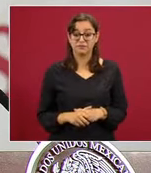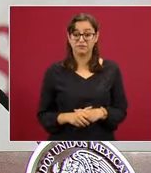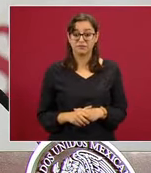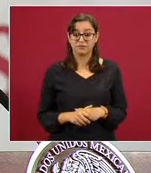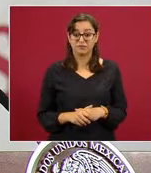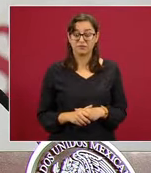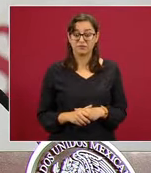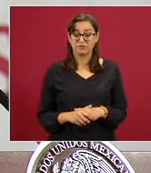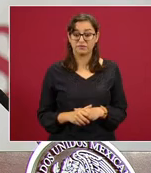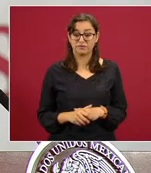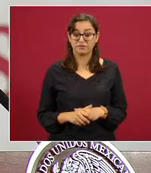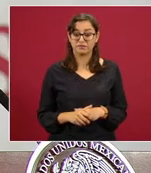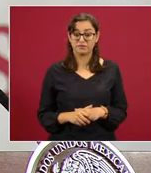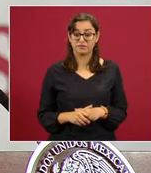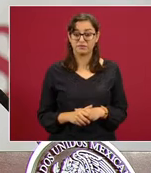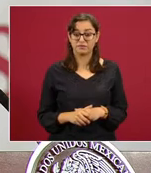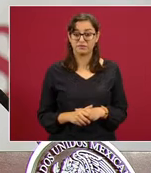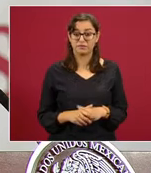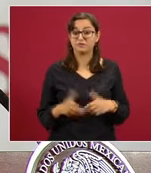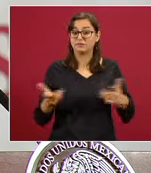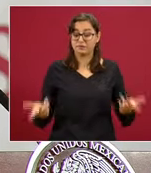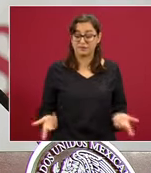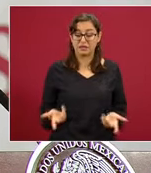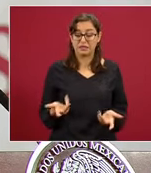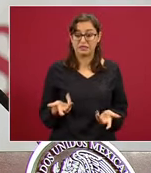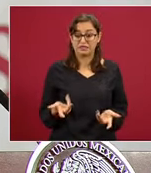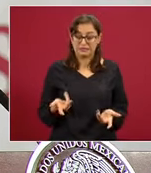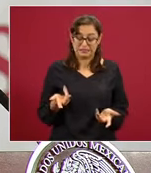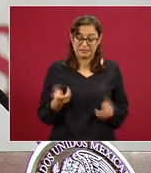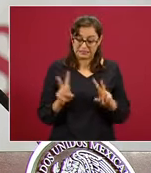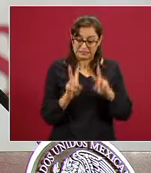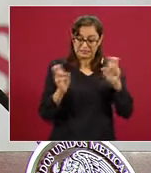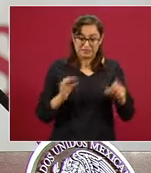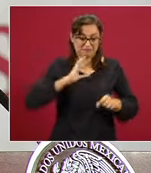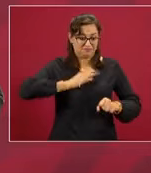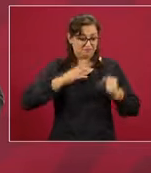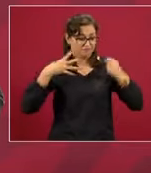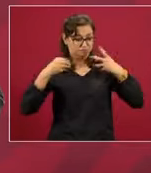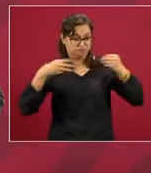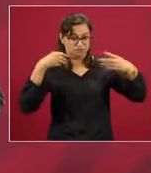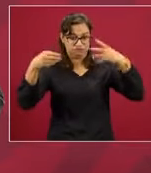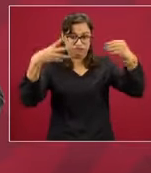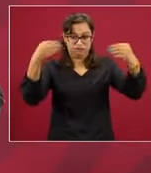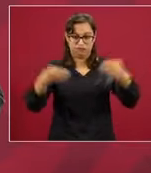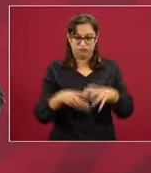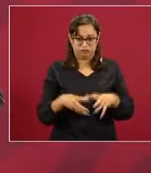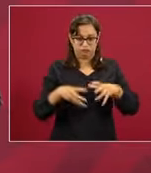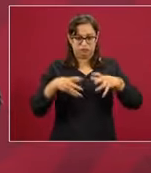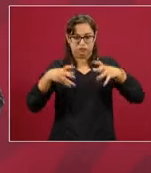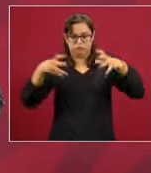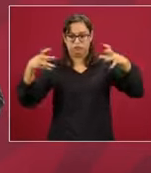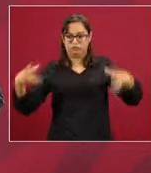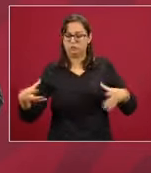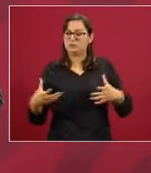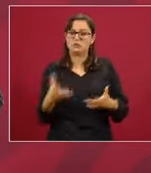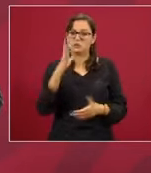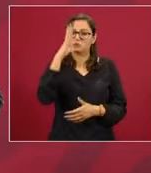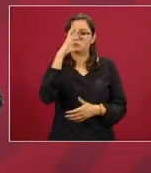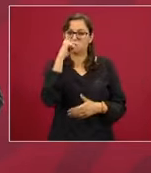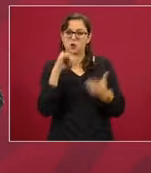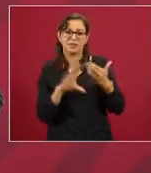se ha venido sumando de la epidemia y que no lo podemos hacer a un lado, vino a dos cosas